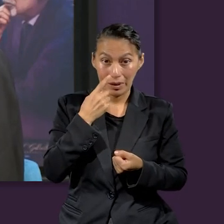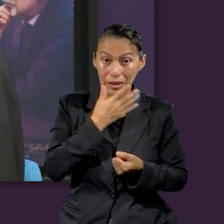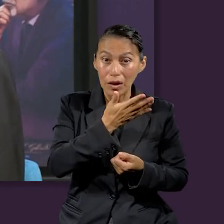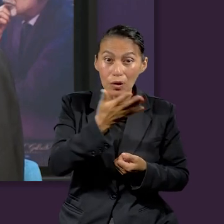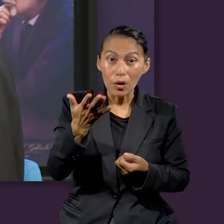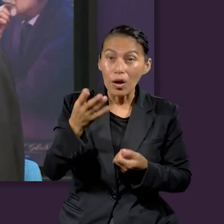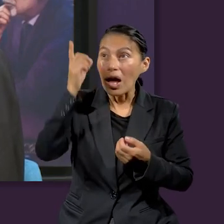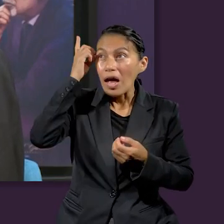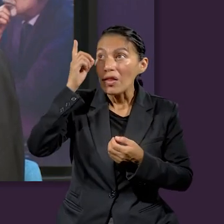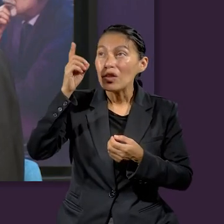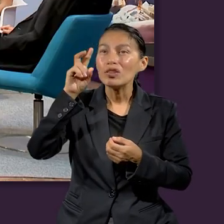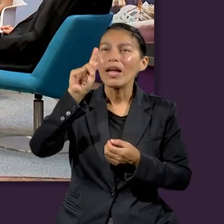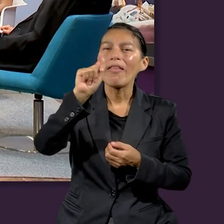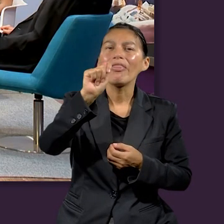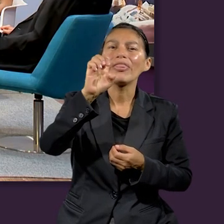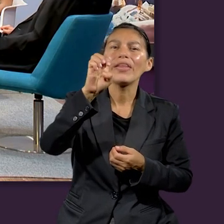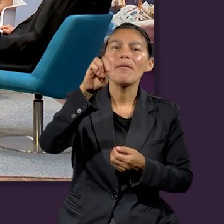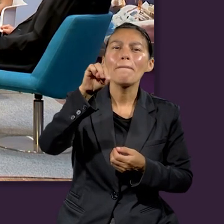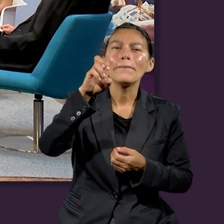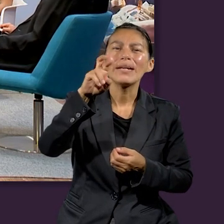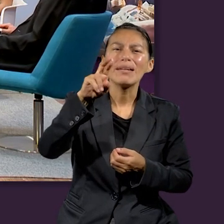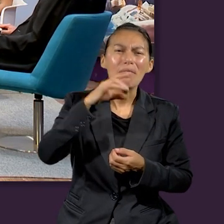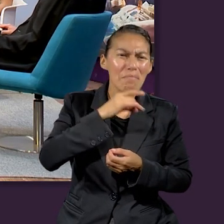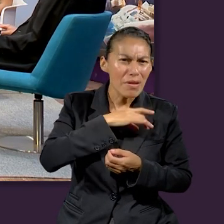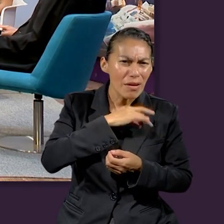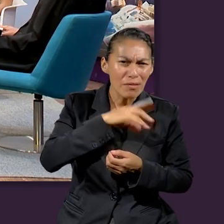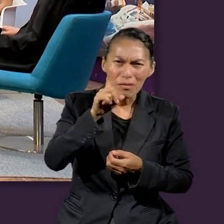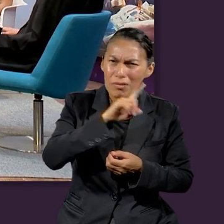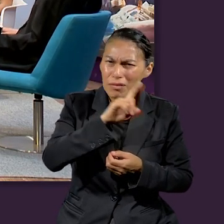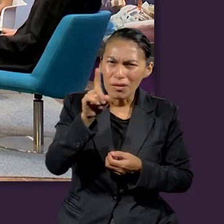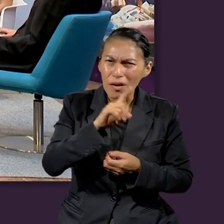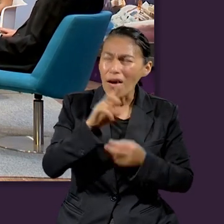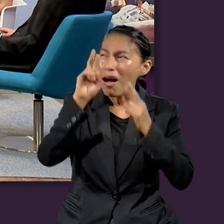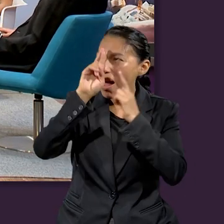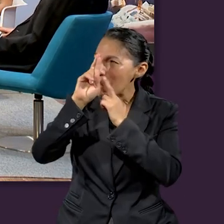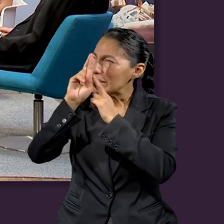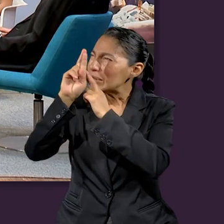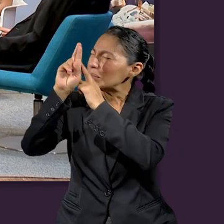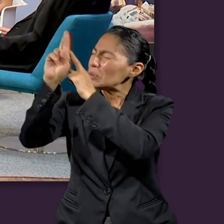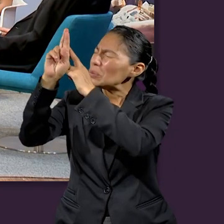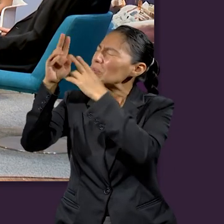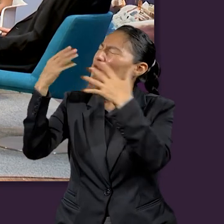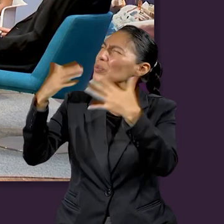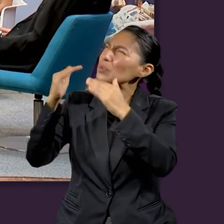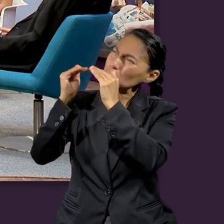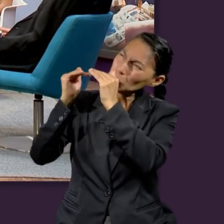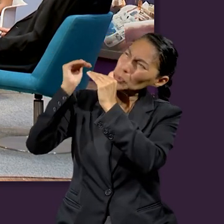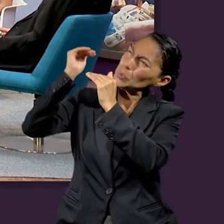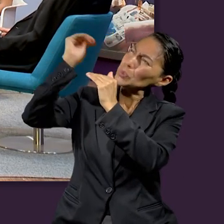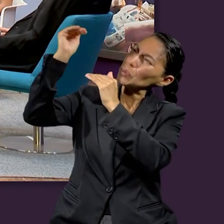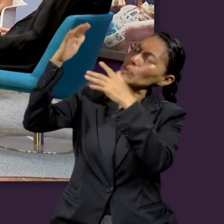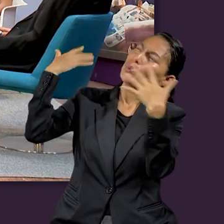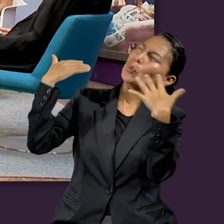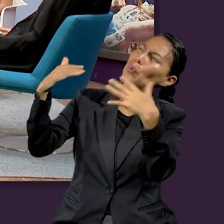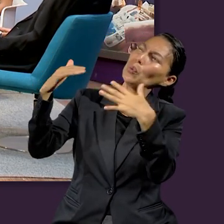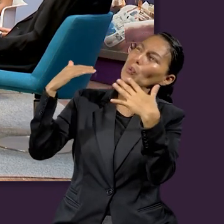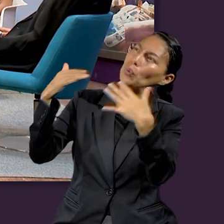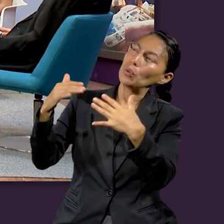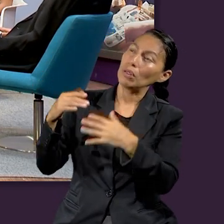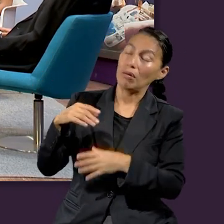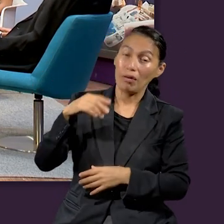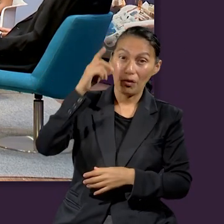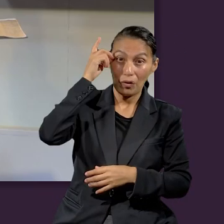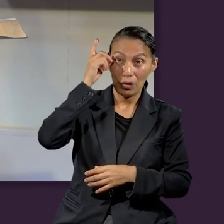dice, oigan, teman a Dios y no es el asunto de, ay, ténganle miedo a Dios, sino es ese temor de Dios, un reconocimiento de su grandeza. No es eso si dices,